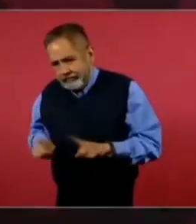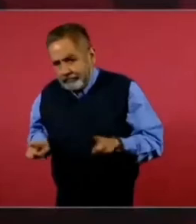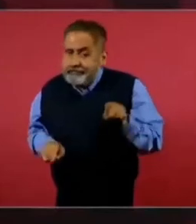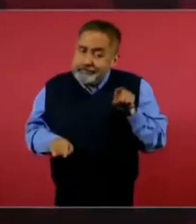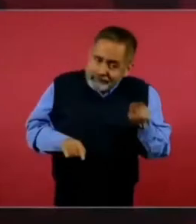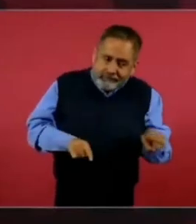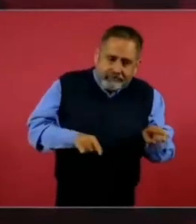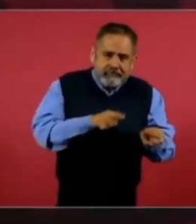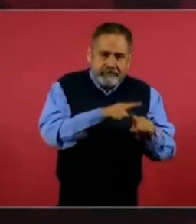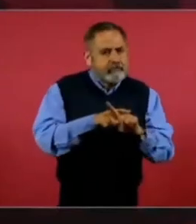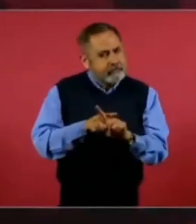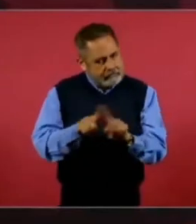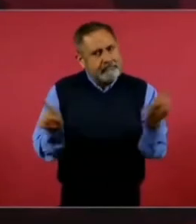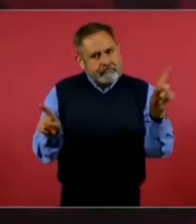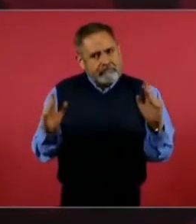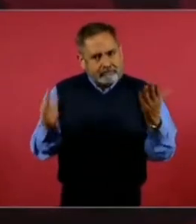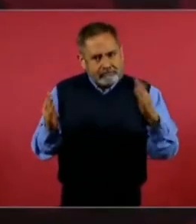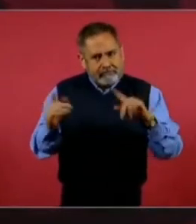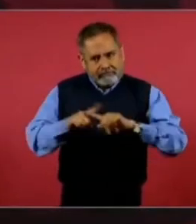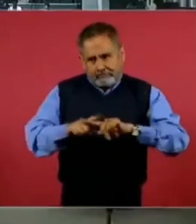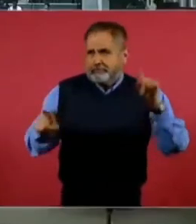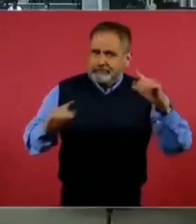porque si hay un poco de diferencia, ¿verdad?